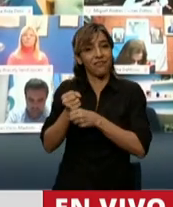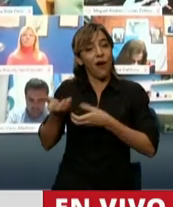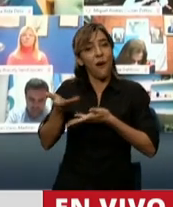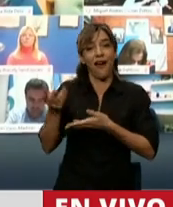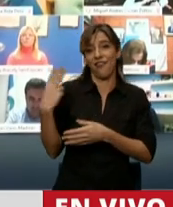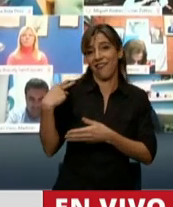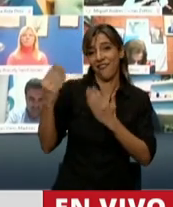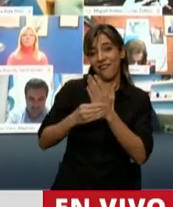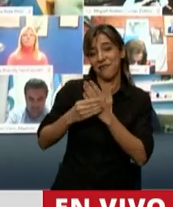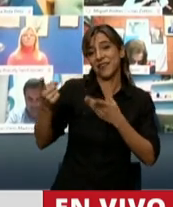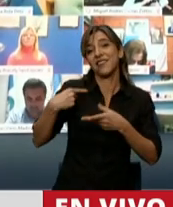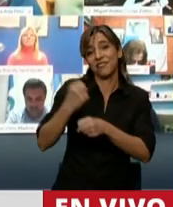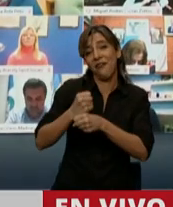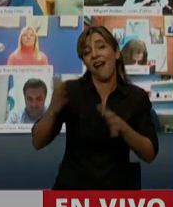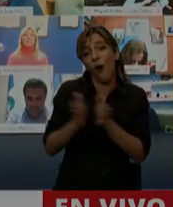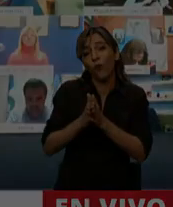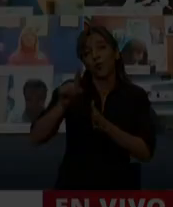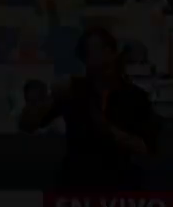gabinete. Muchas gracias. Gracias, diputado.